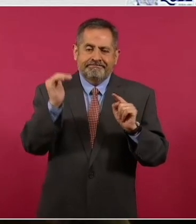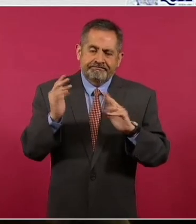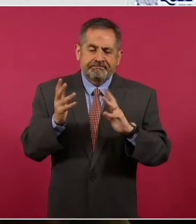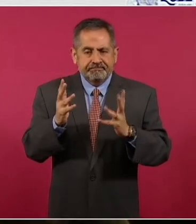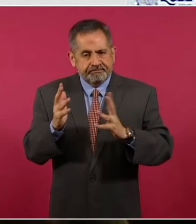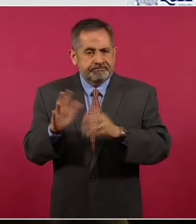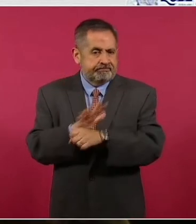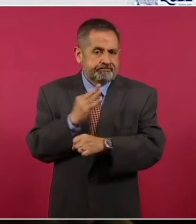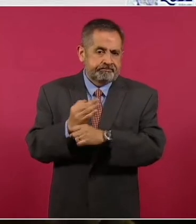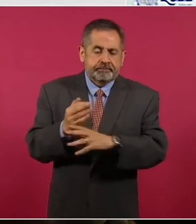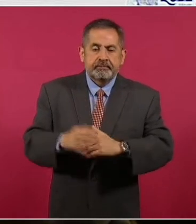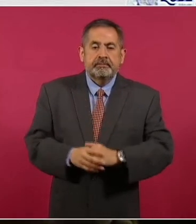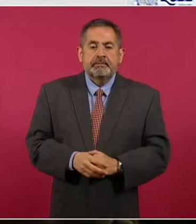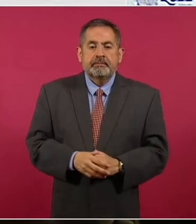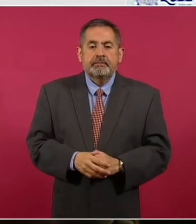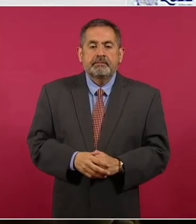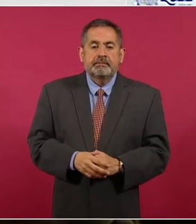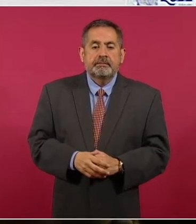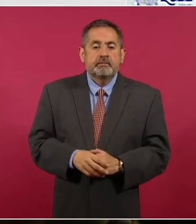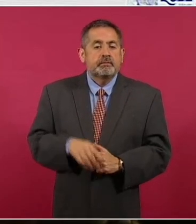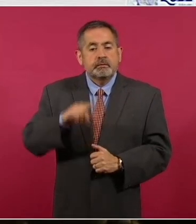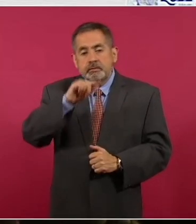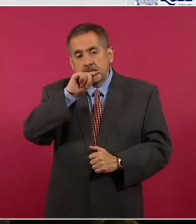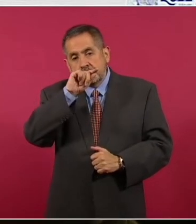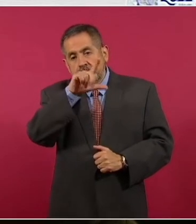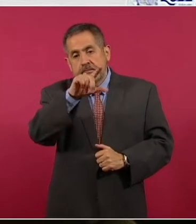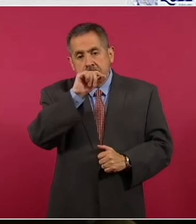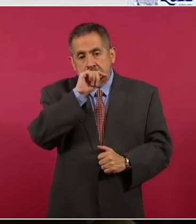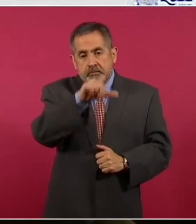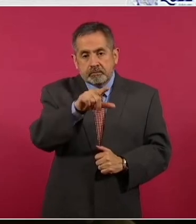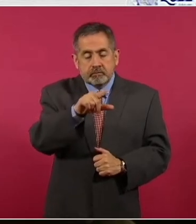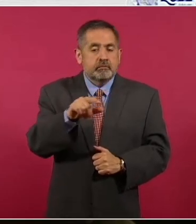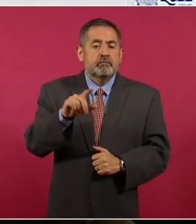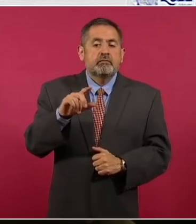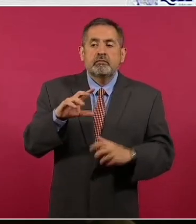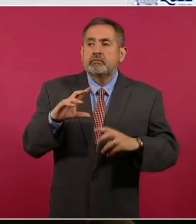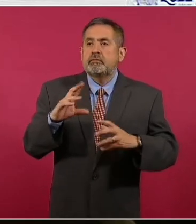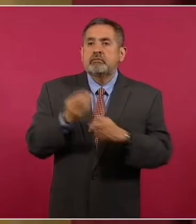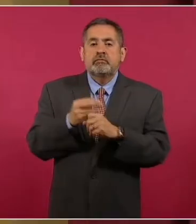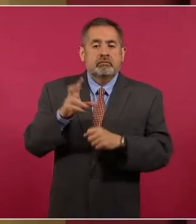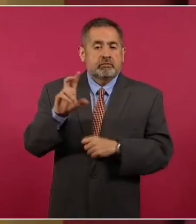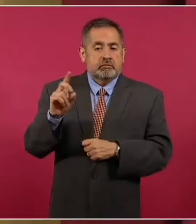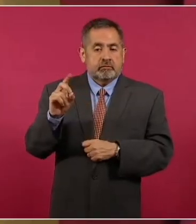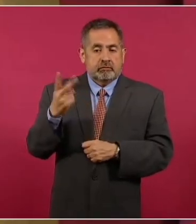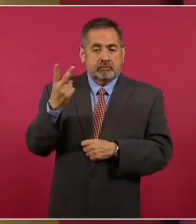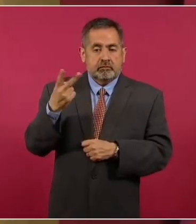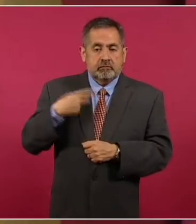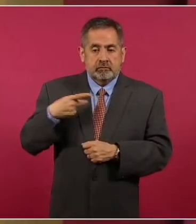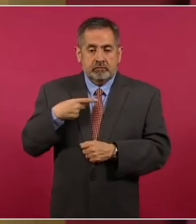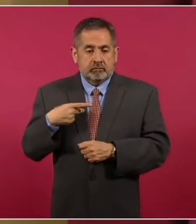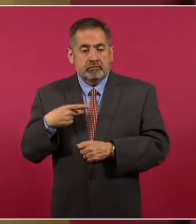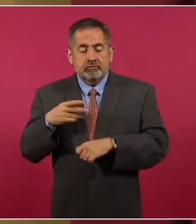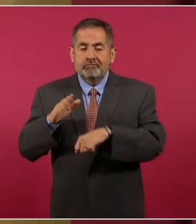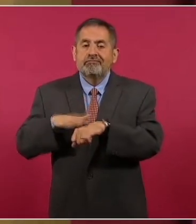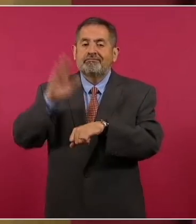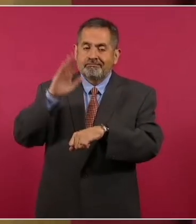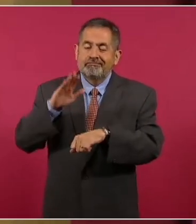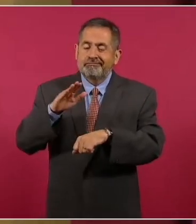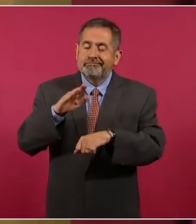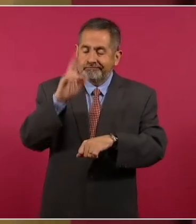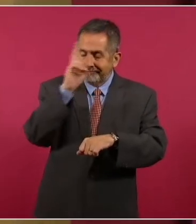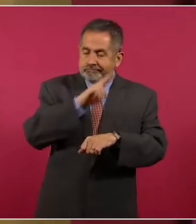meses. En Jalisco hubo 32 homicidios más que el mes anterior